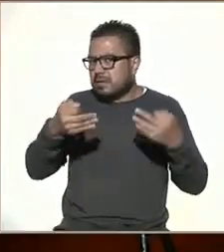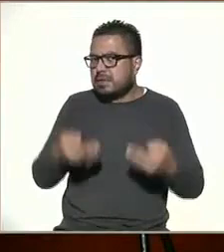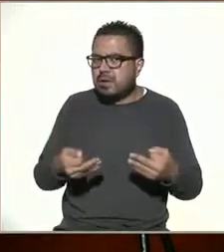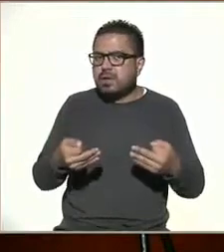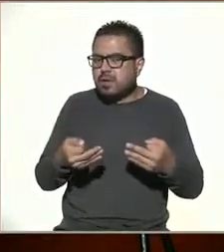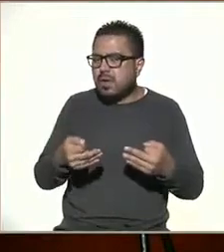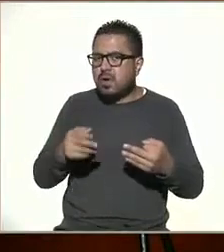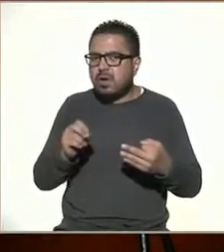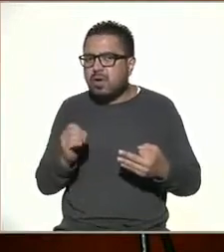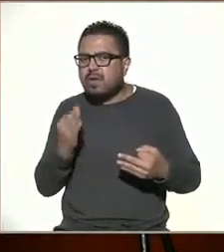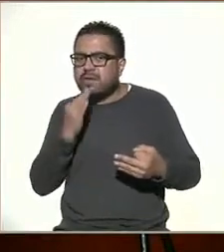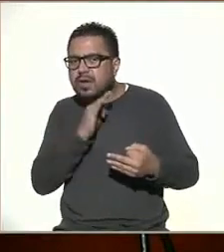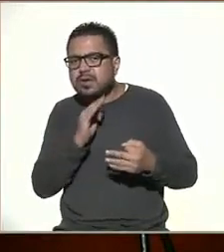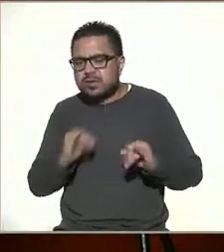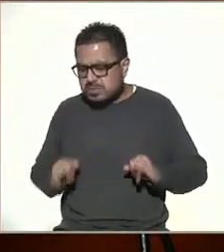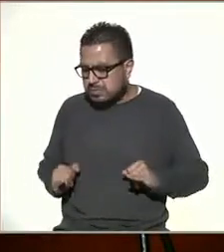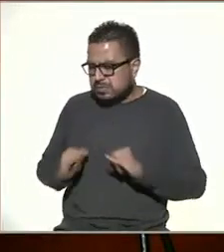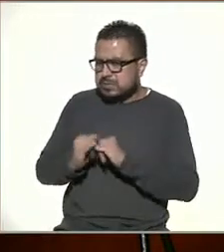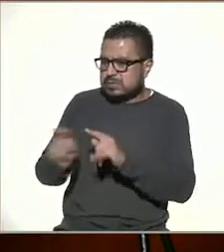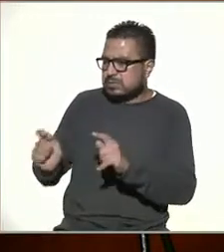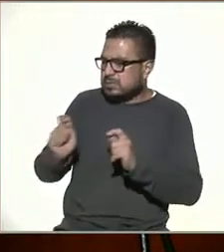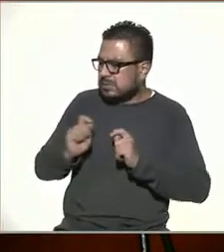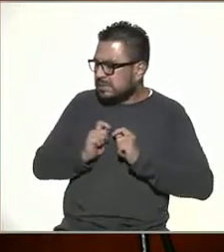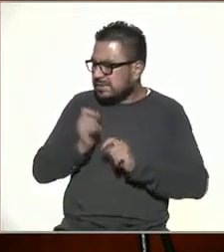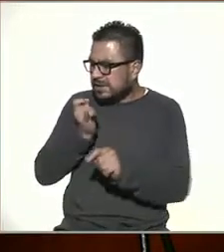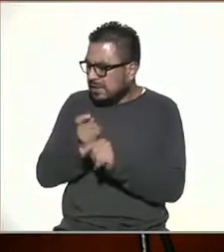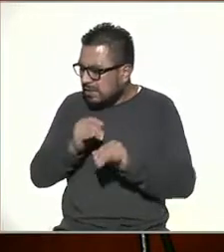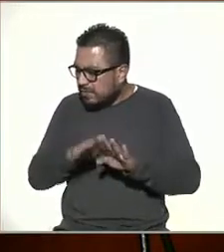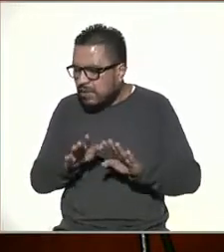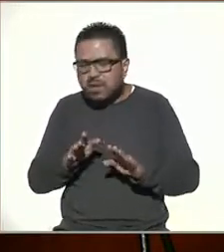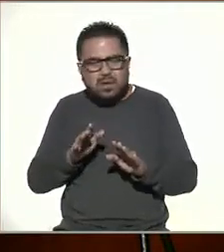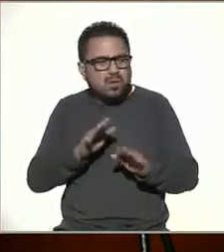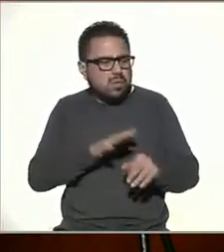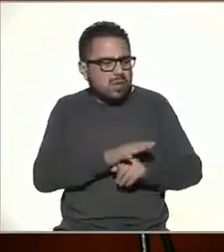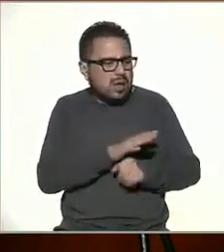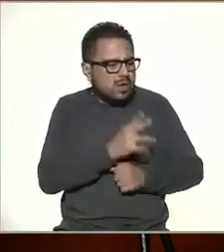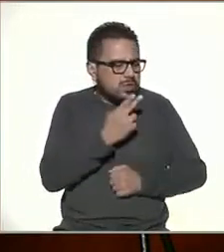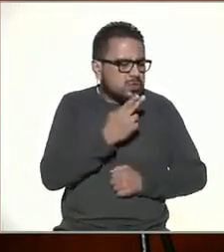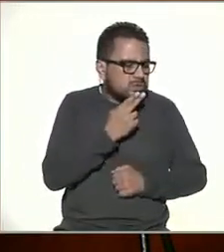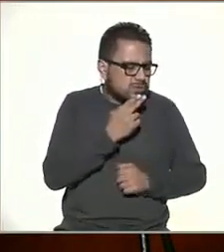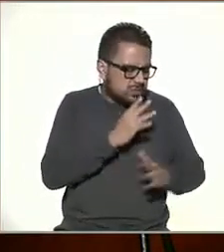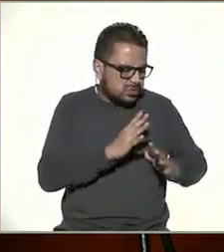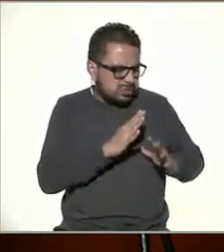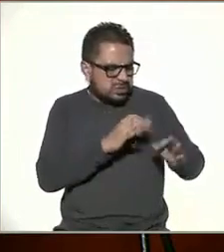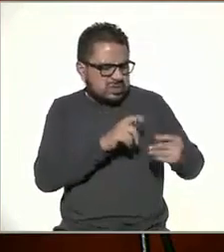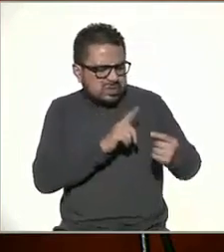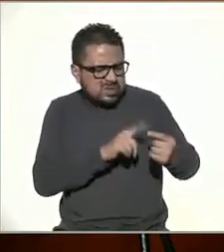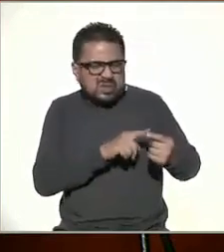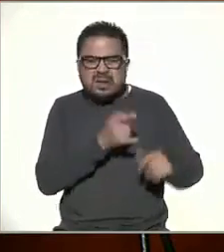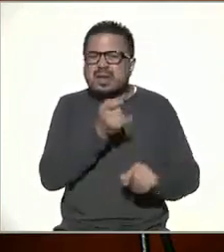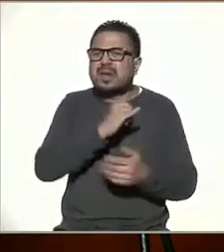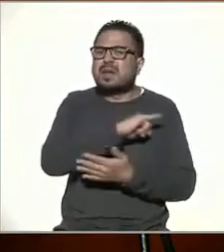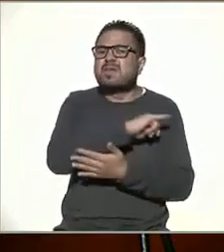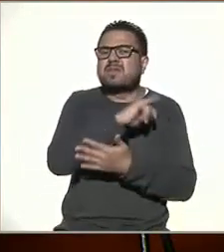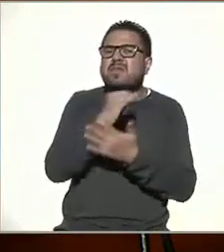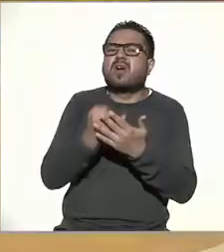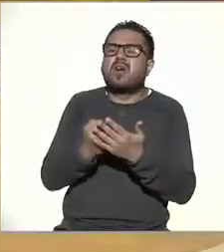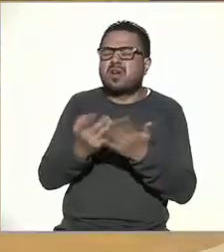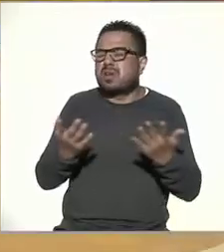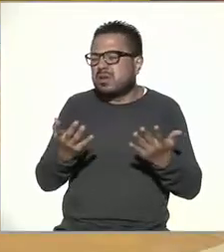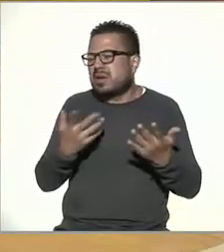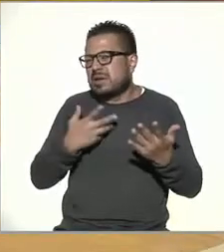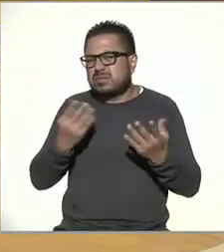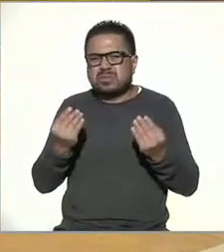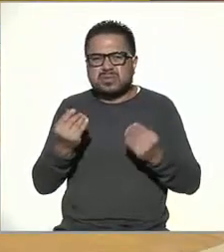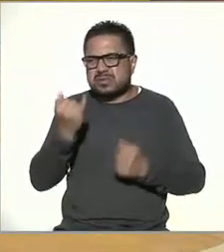institución que nos está dando esos datos, cuál es, digamos, el usuario, de dónde proviene la información visual que está, porque hay